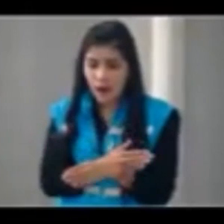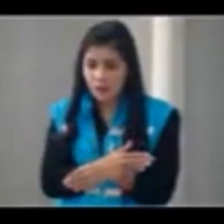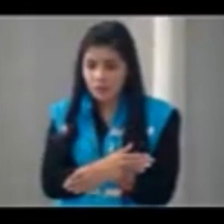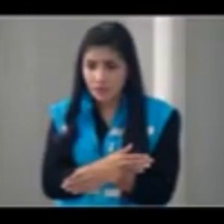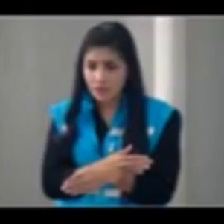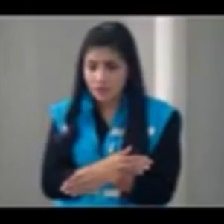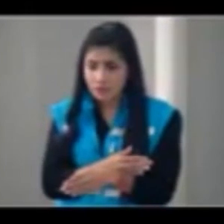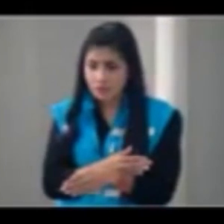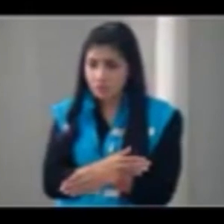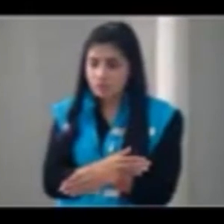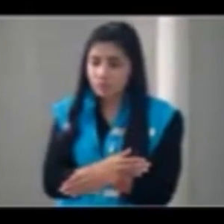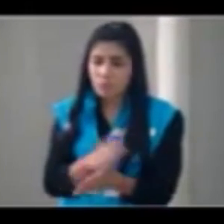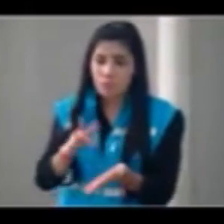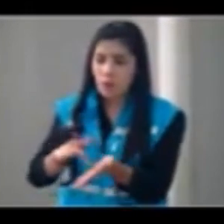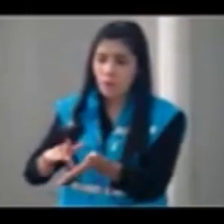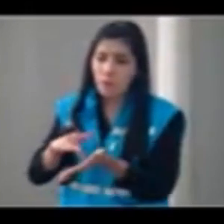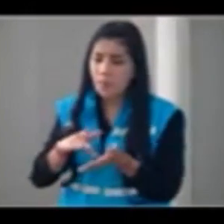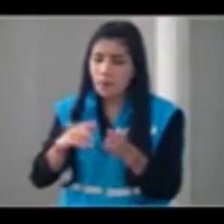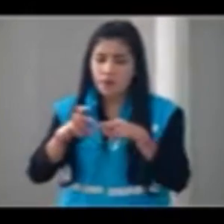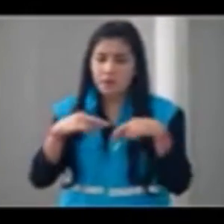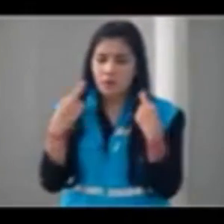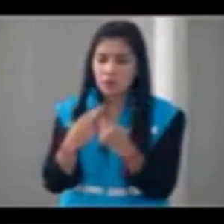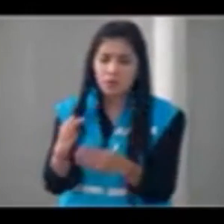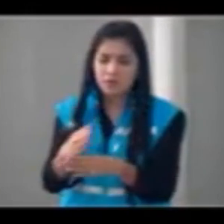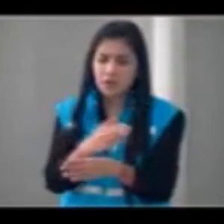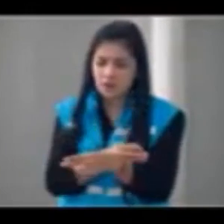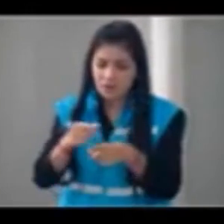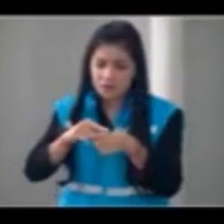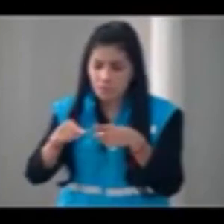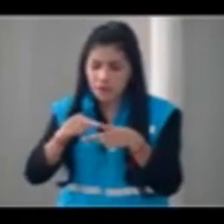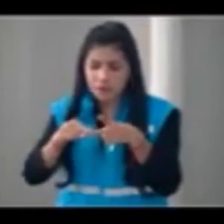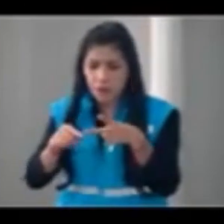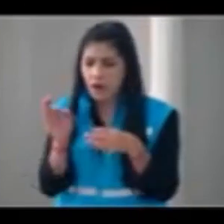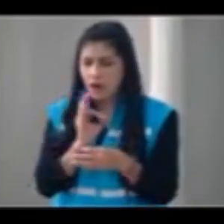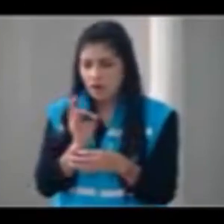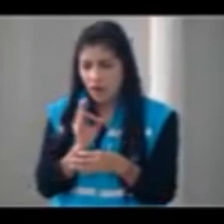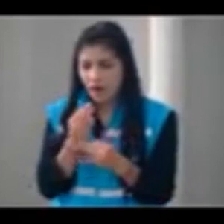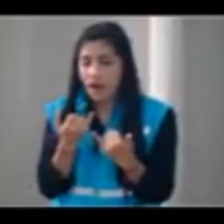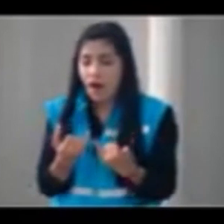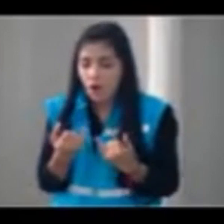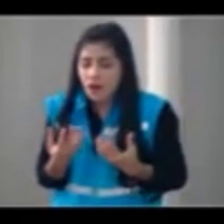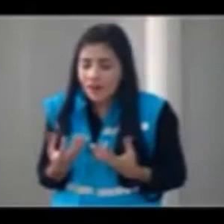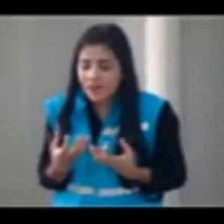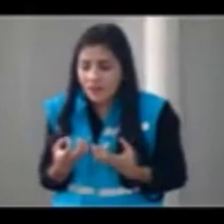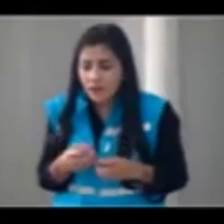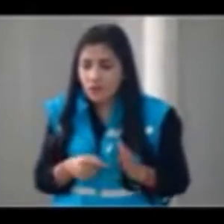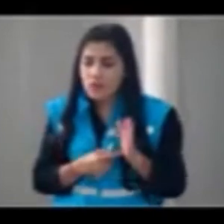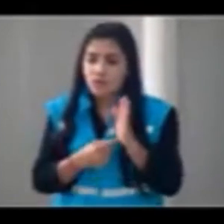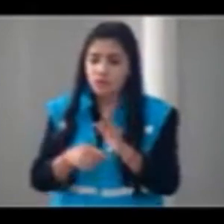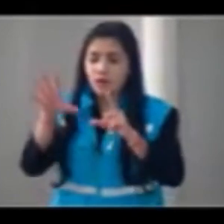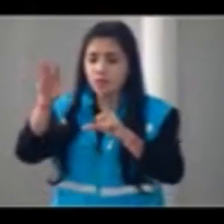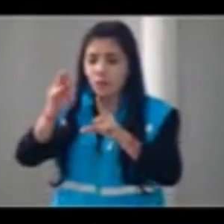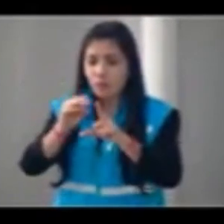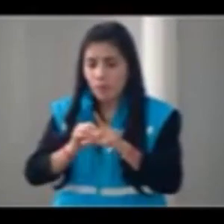y sumarme a la petición de todos los concejales y concejalas frente a la importancia, doctora Mabel, de que por favor